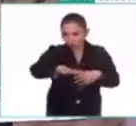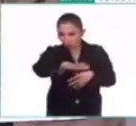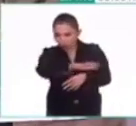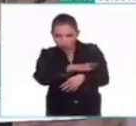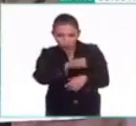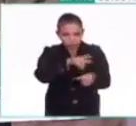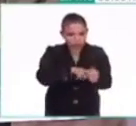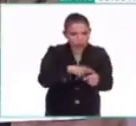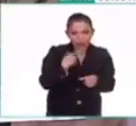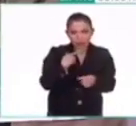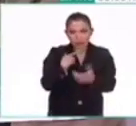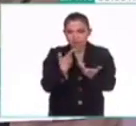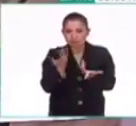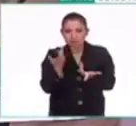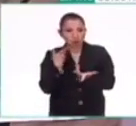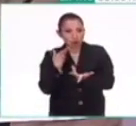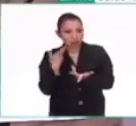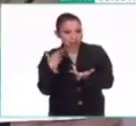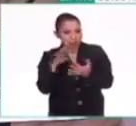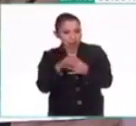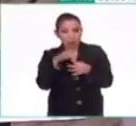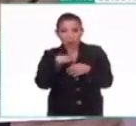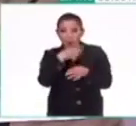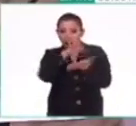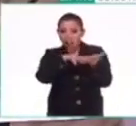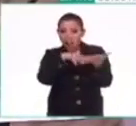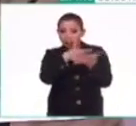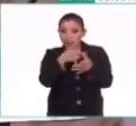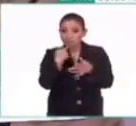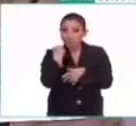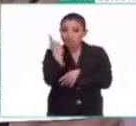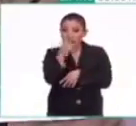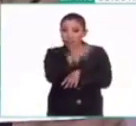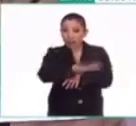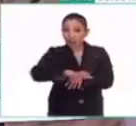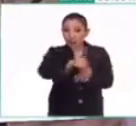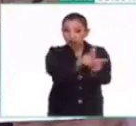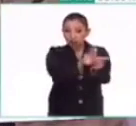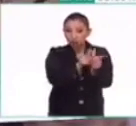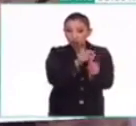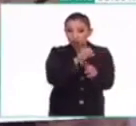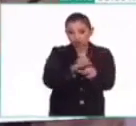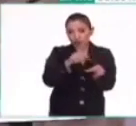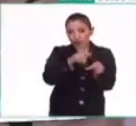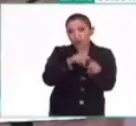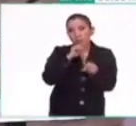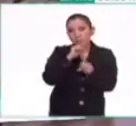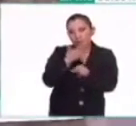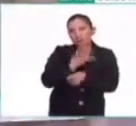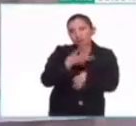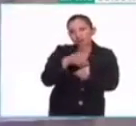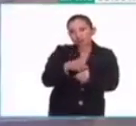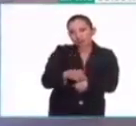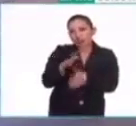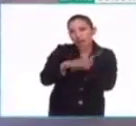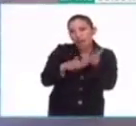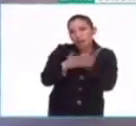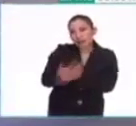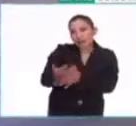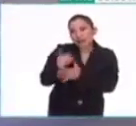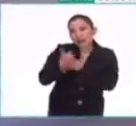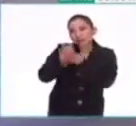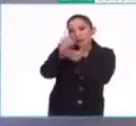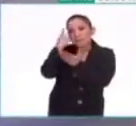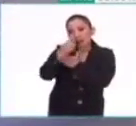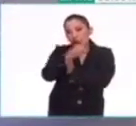política, porque son calendarios que rigen el orden social. Nosotros, pues también, ¿no? Tenemos, el calendario sirve